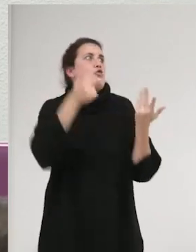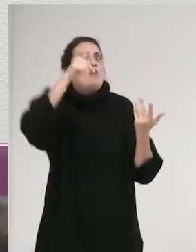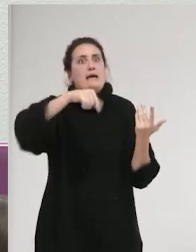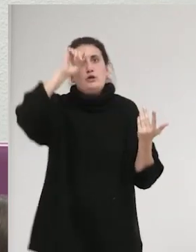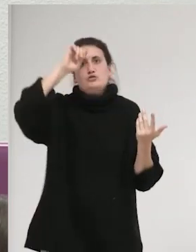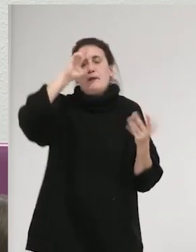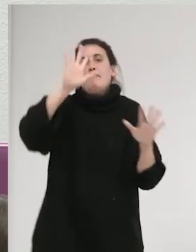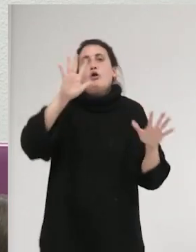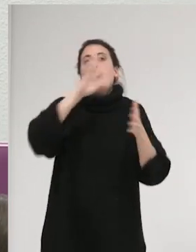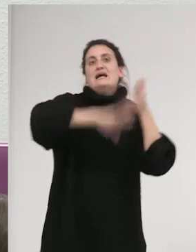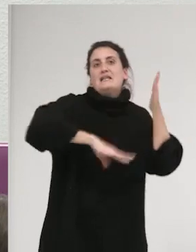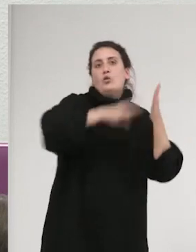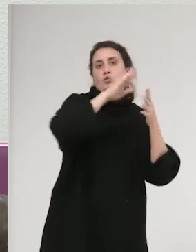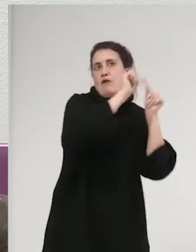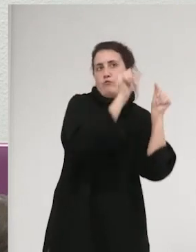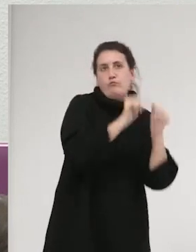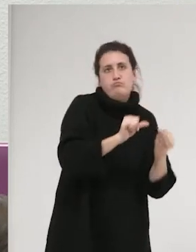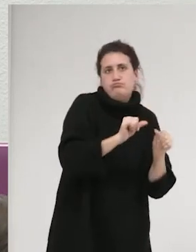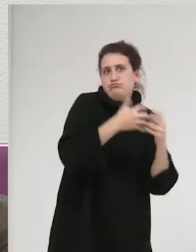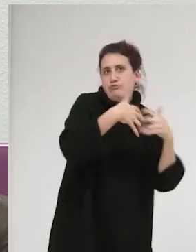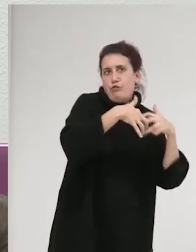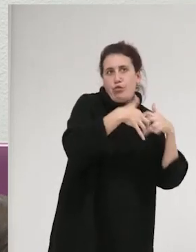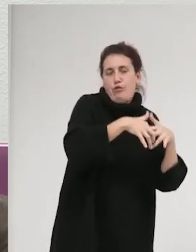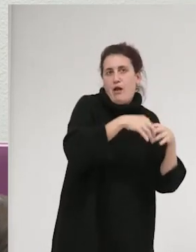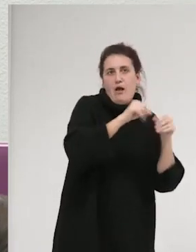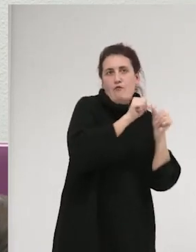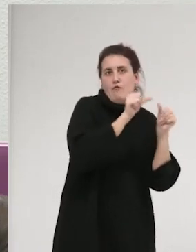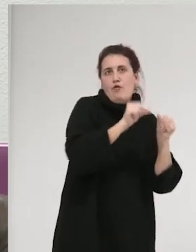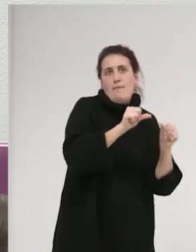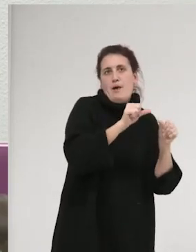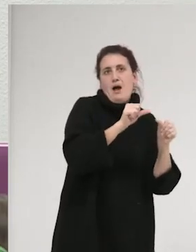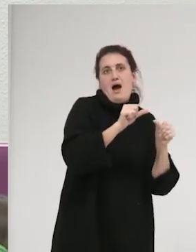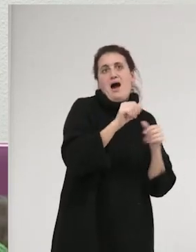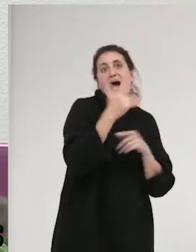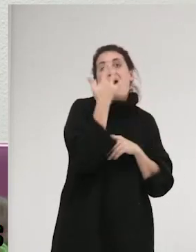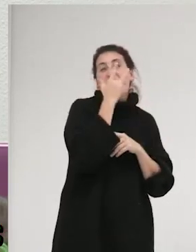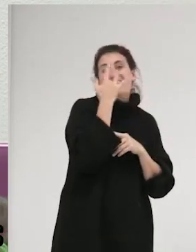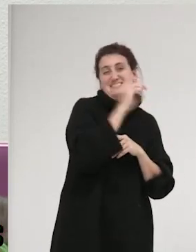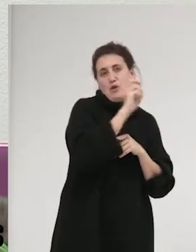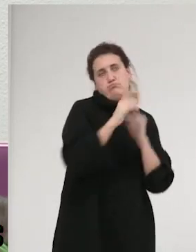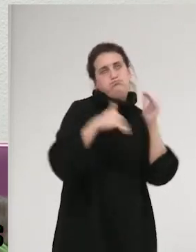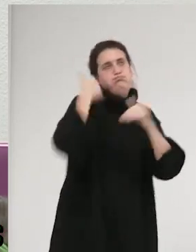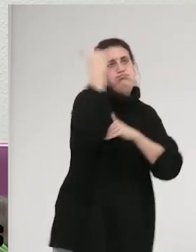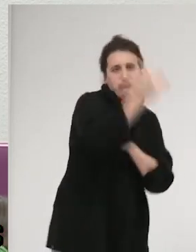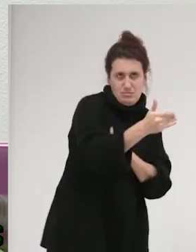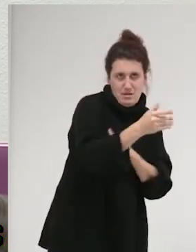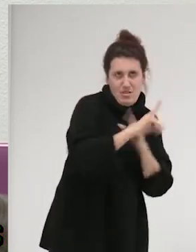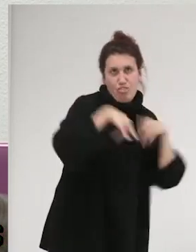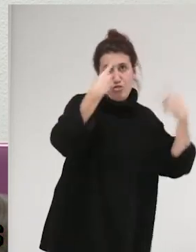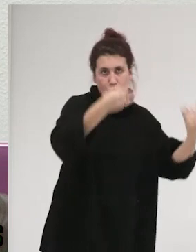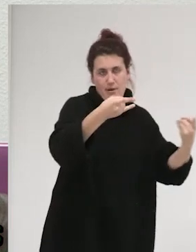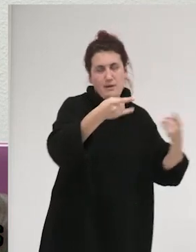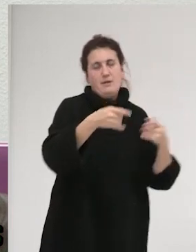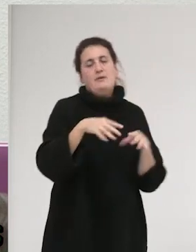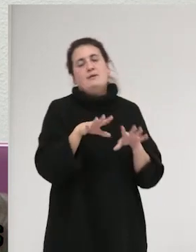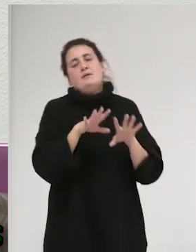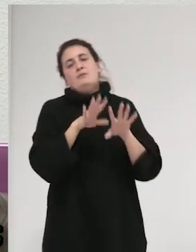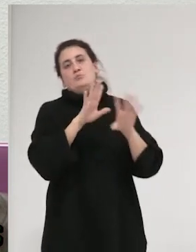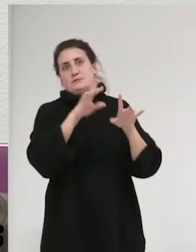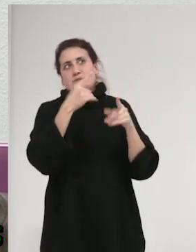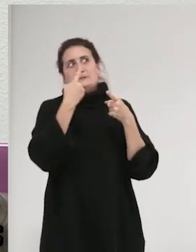Cataluña funciona de una forma, bueno, amarillista, ¿no? Lo siguiente, entonces sí que es verdad que destaca determinadas cosas